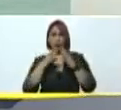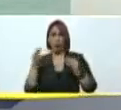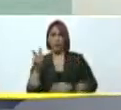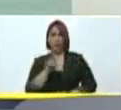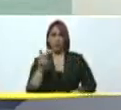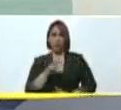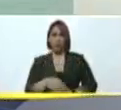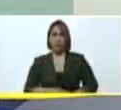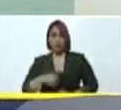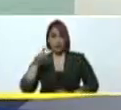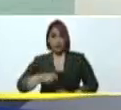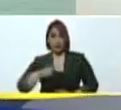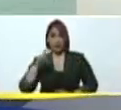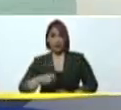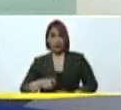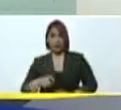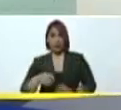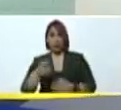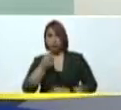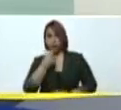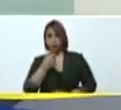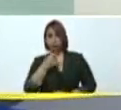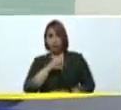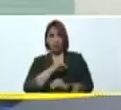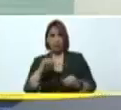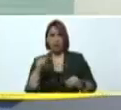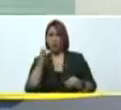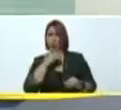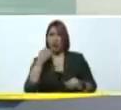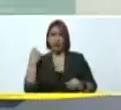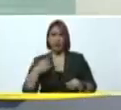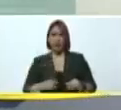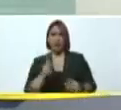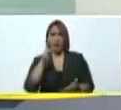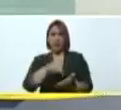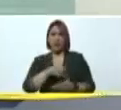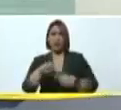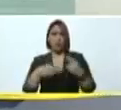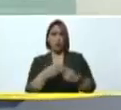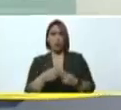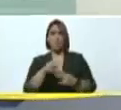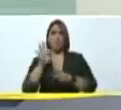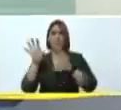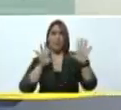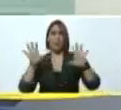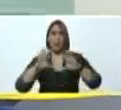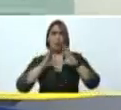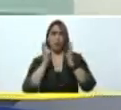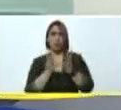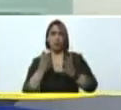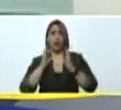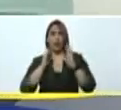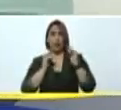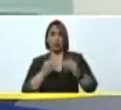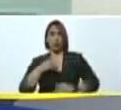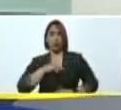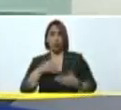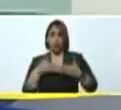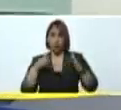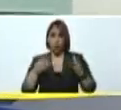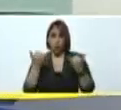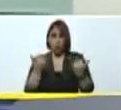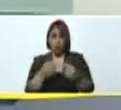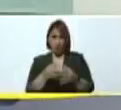venezolanas que requieren ese tratamiento que ya no van a tener que ir ni a privado ni a ningún país del mundo para atenderse estamos inaugurando este